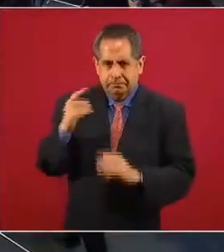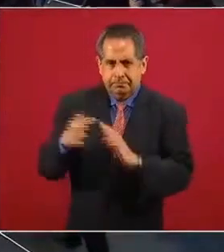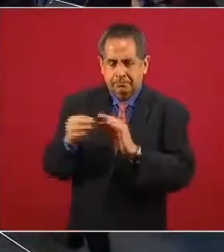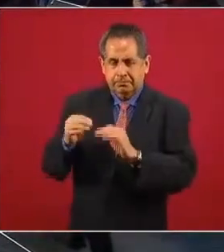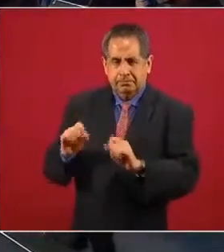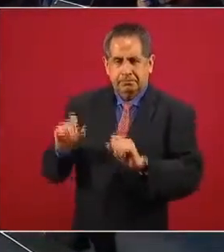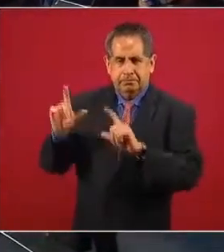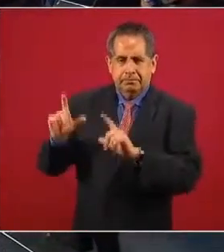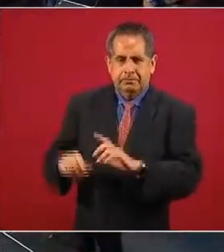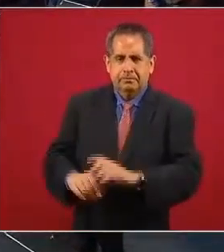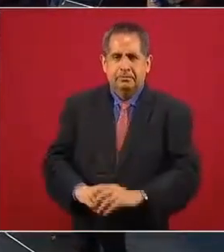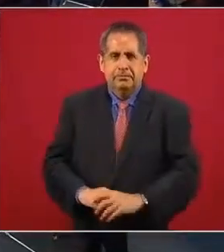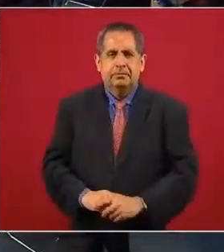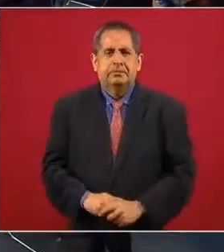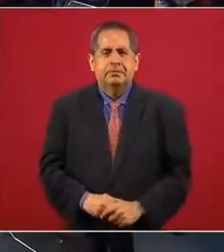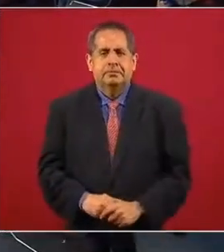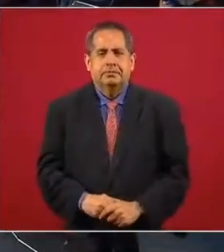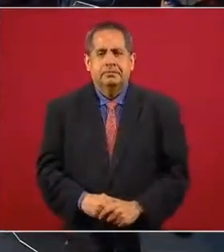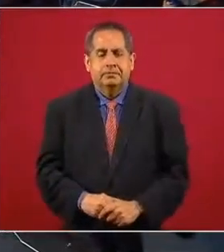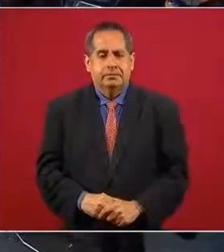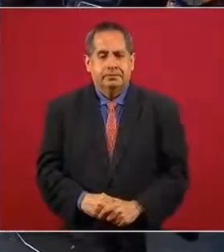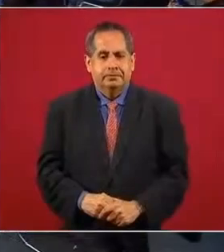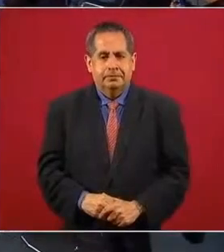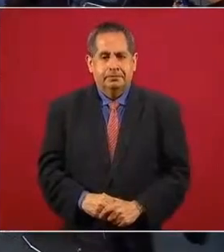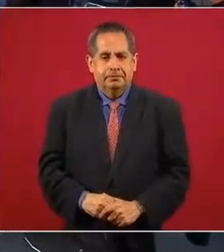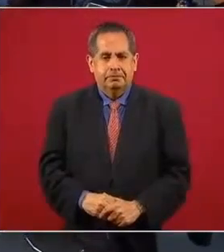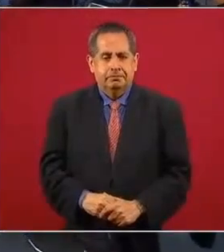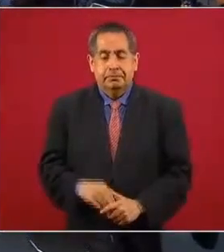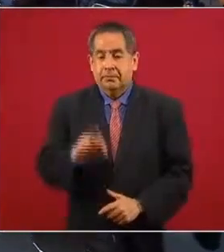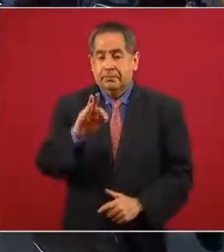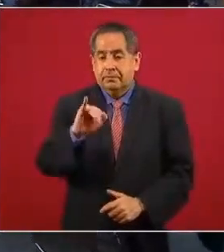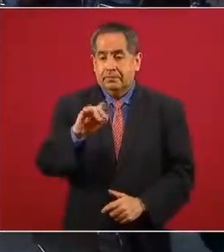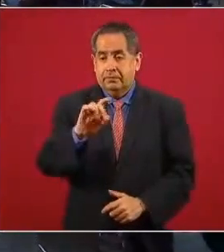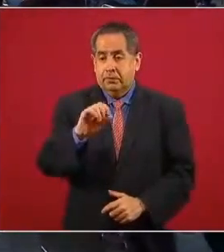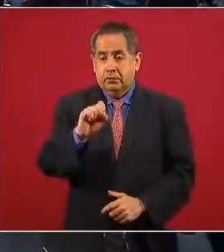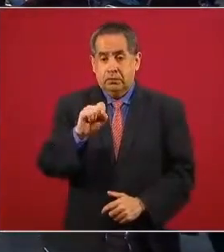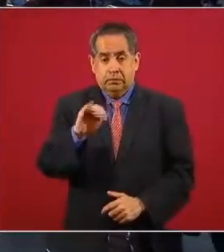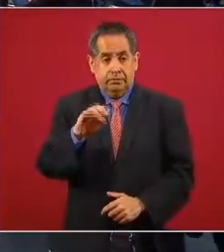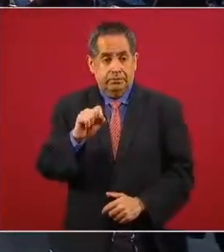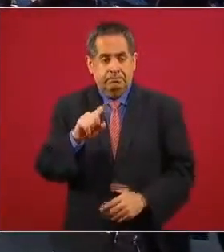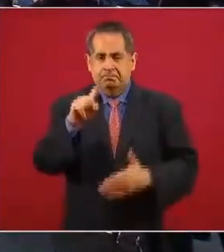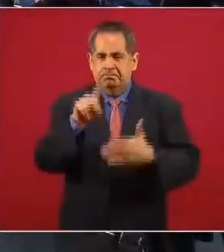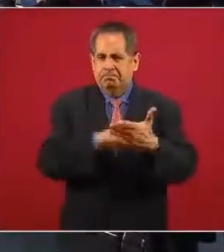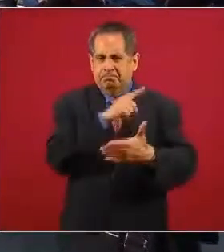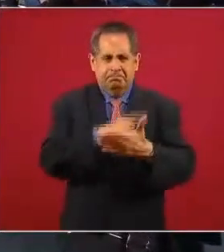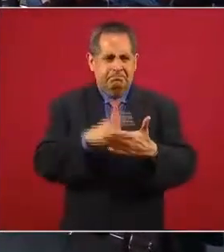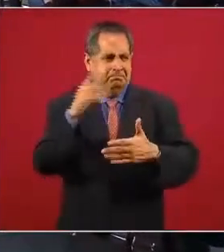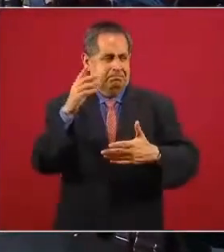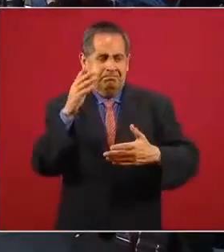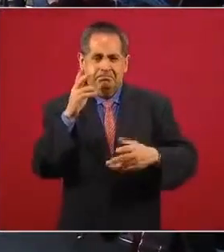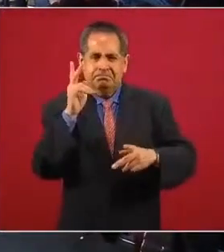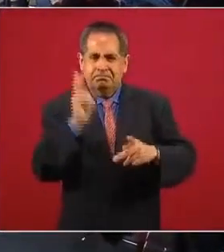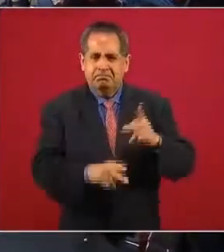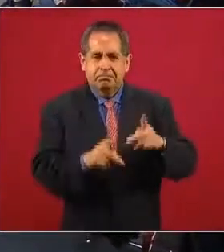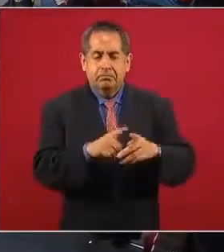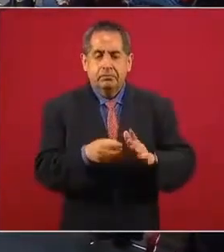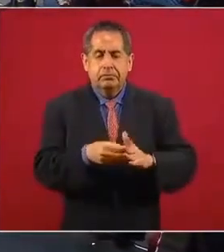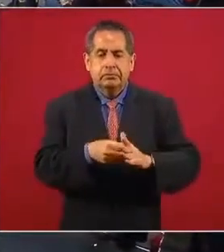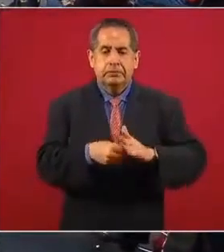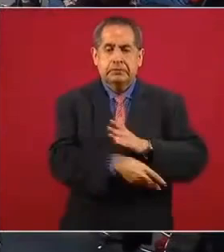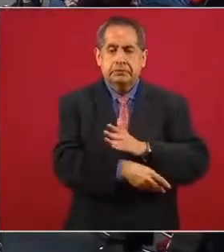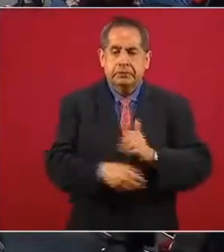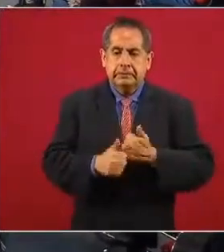¿Se cancelarán fideicomisos o cualquier otro mecanismo utilizado para ocultar fondos